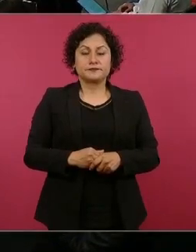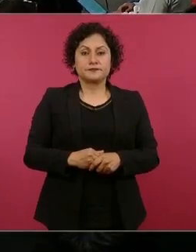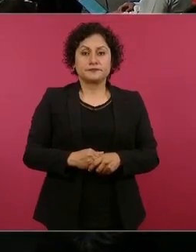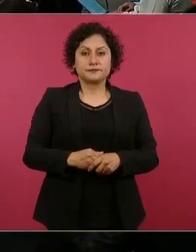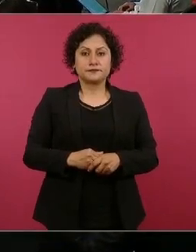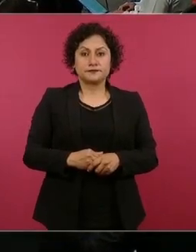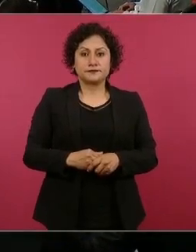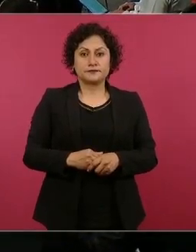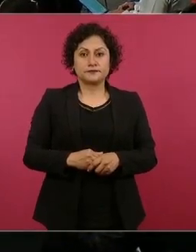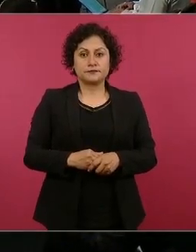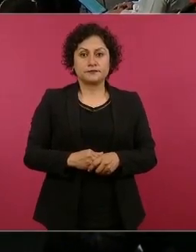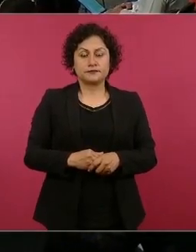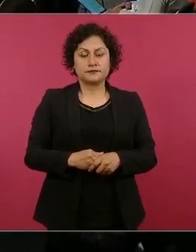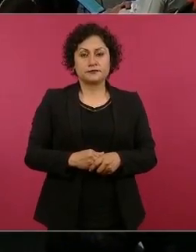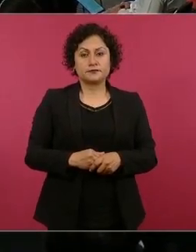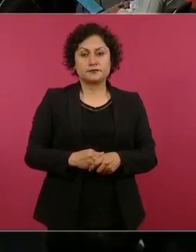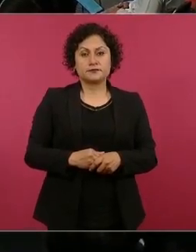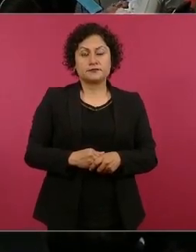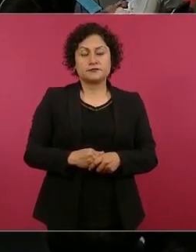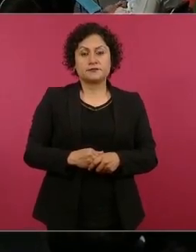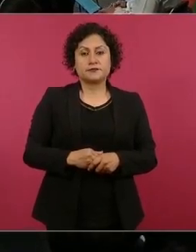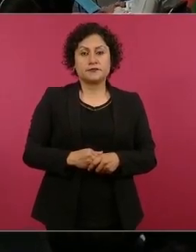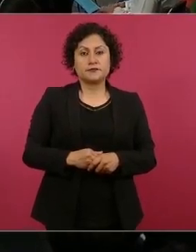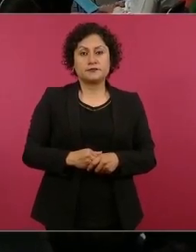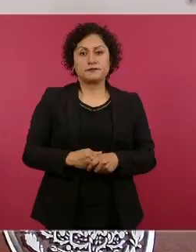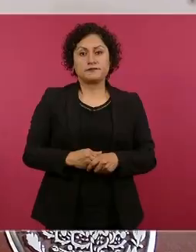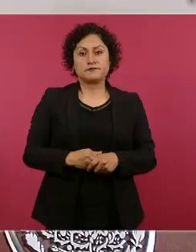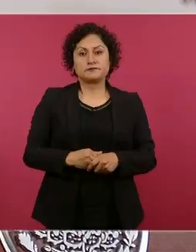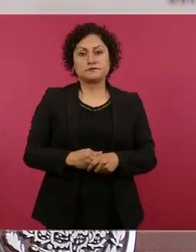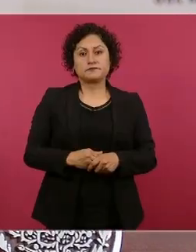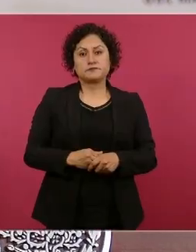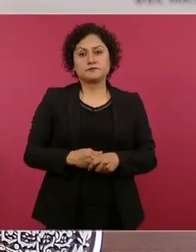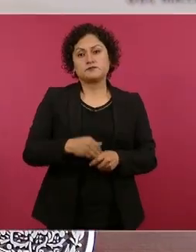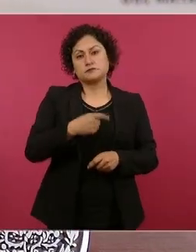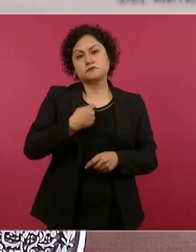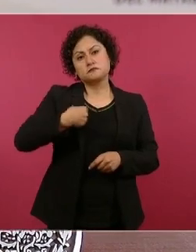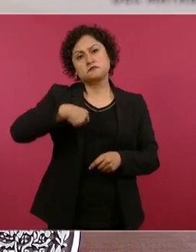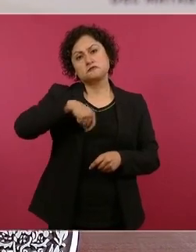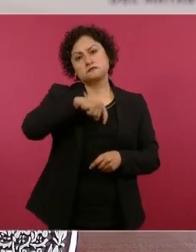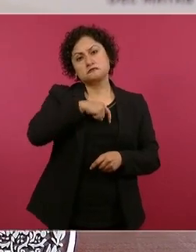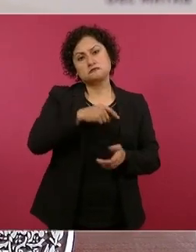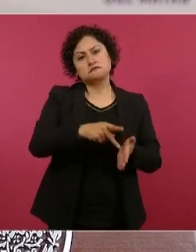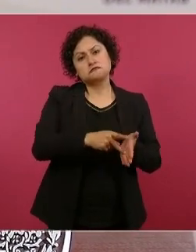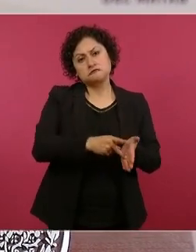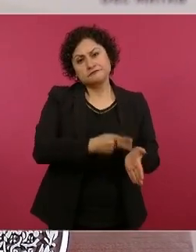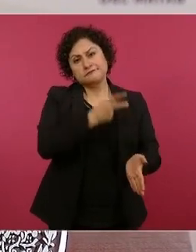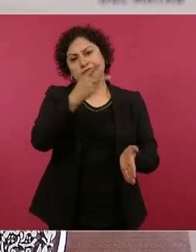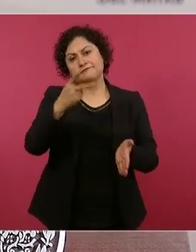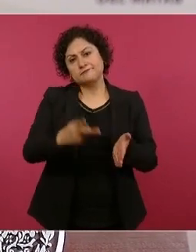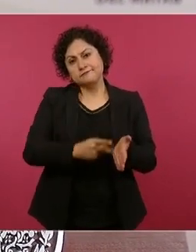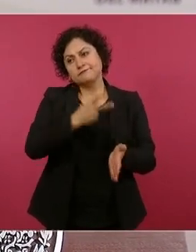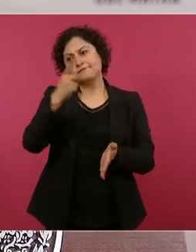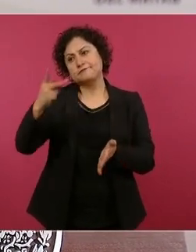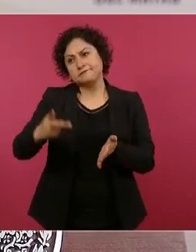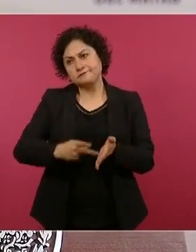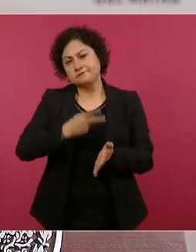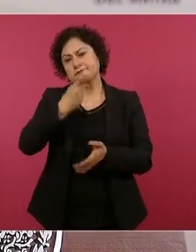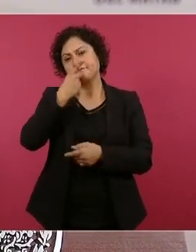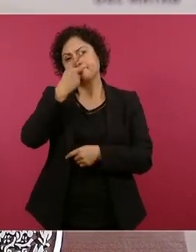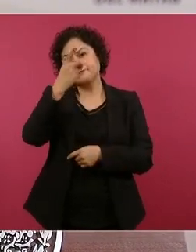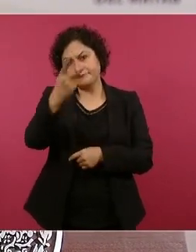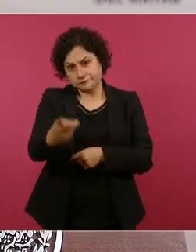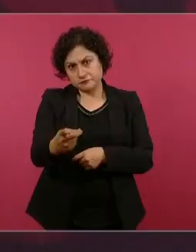Y como lo hemos dicho durante mucho tiempo y además lo hemos puesto en práctica,